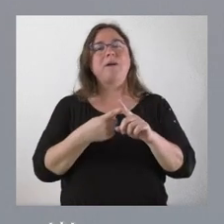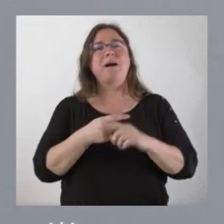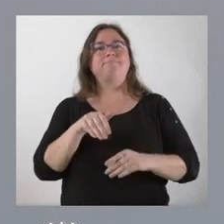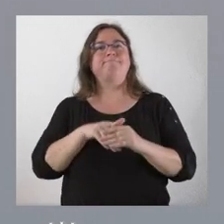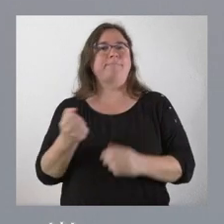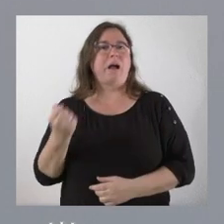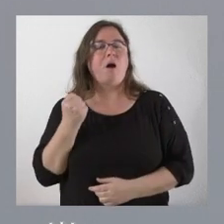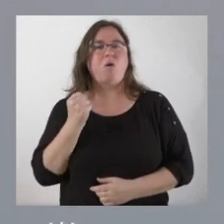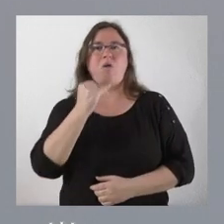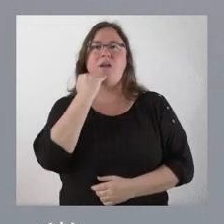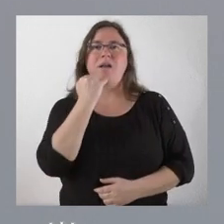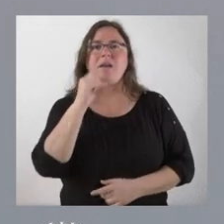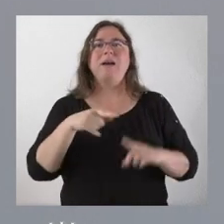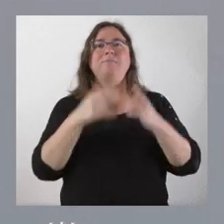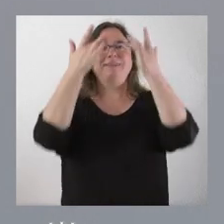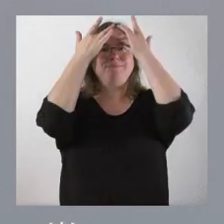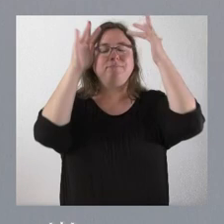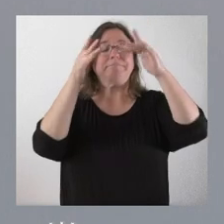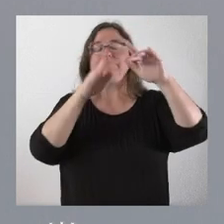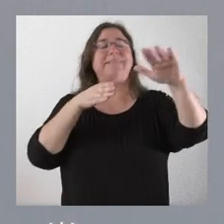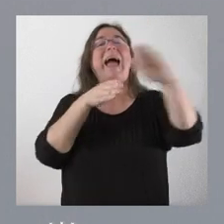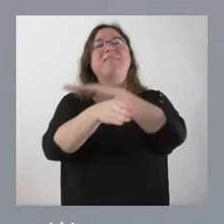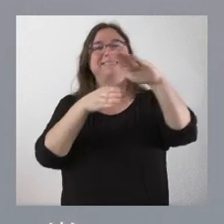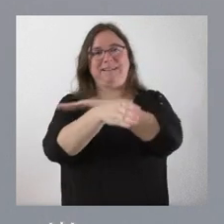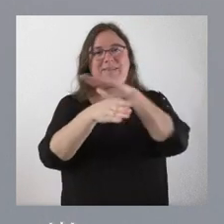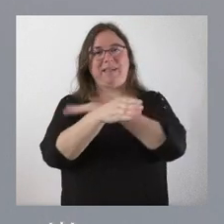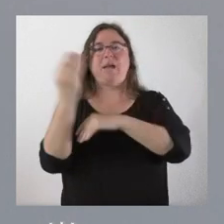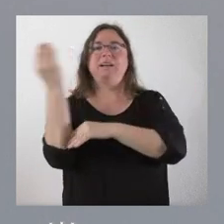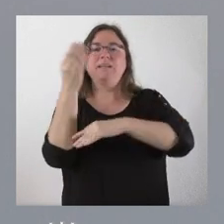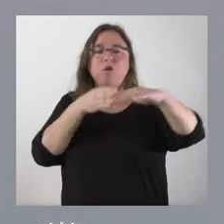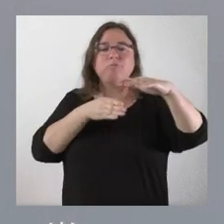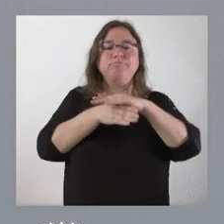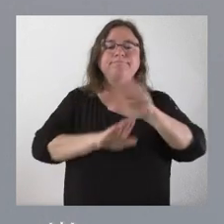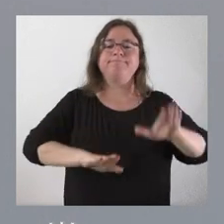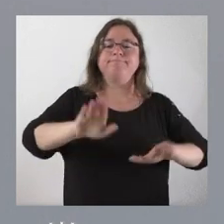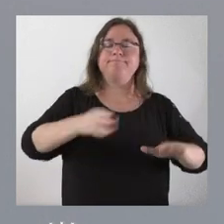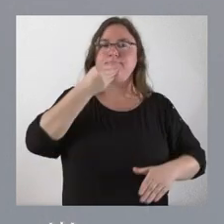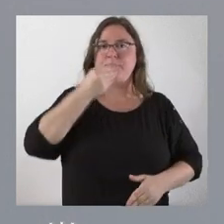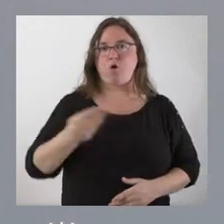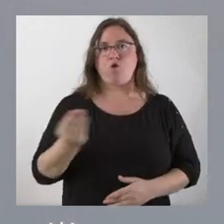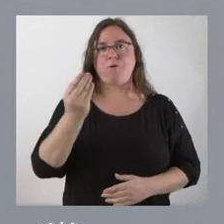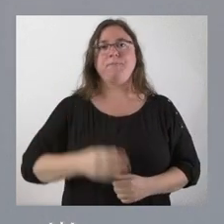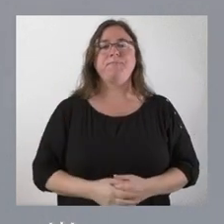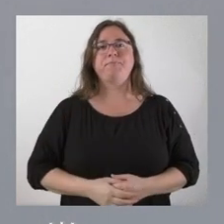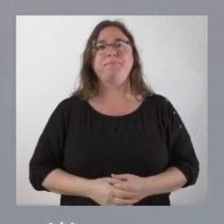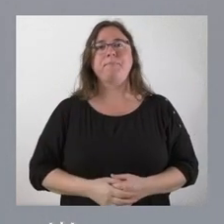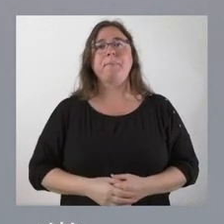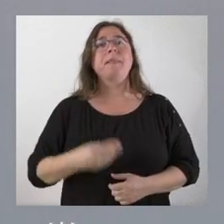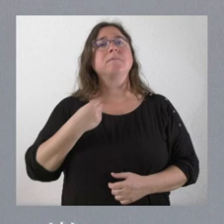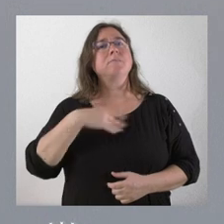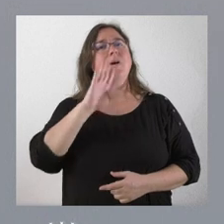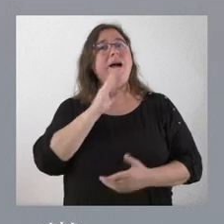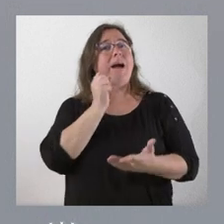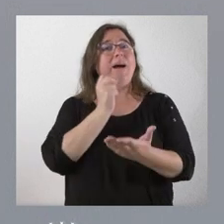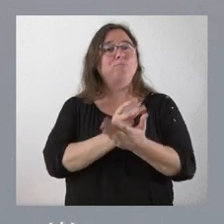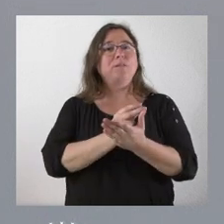mejora de la accesibilidad en las estaciones de autobuses de nuestra comunidad autónoma. Siguiendo con la apuesta por